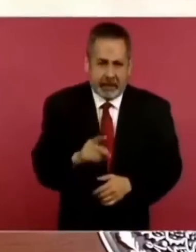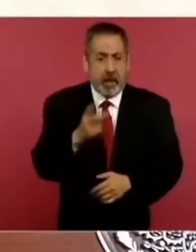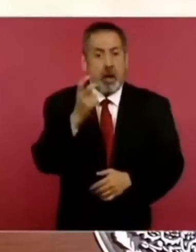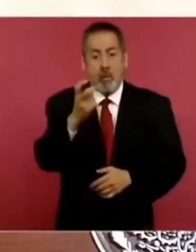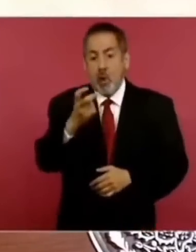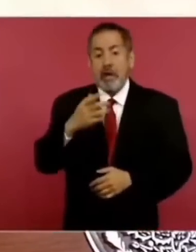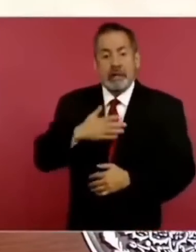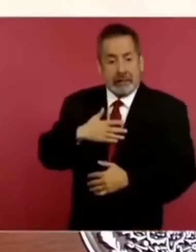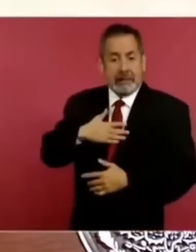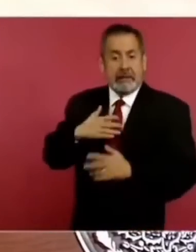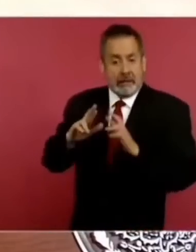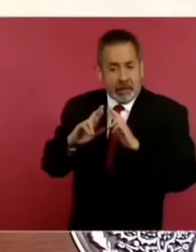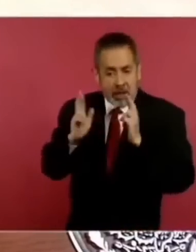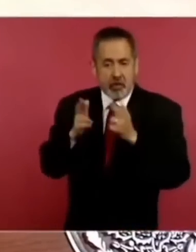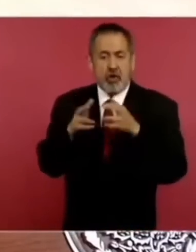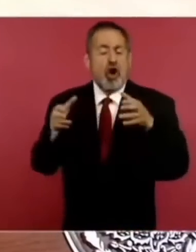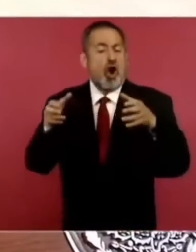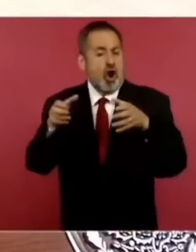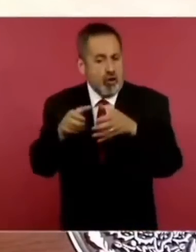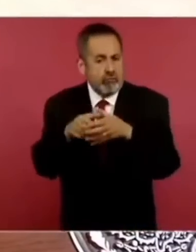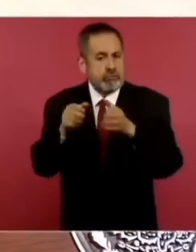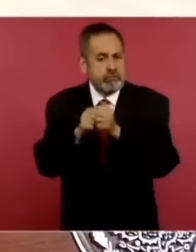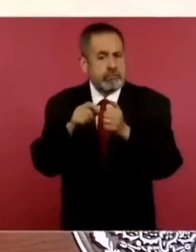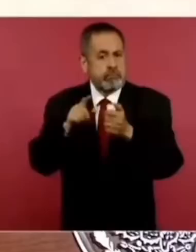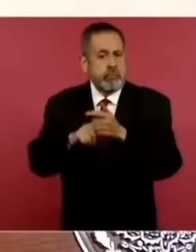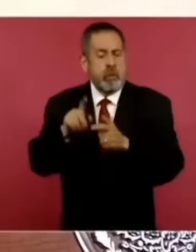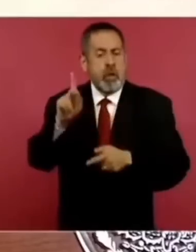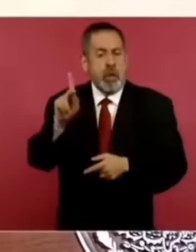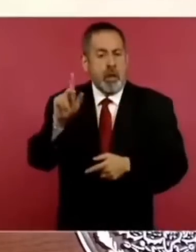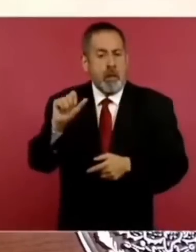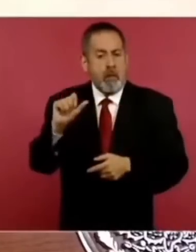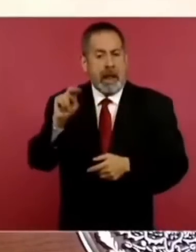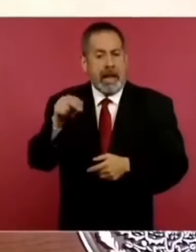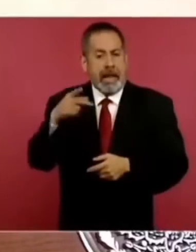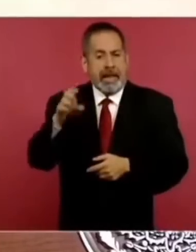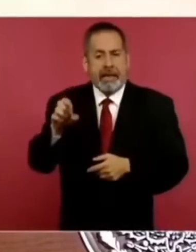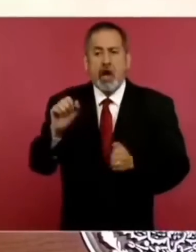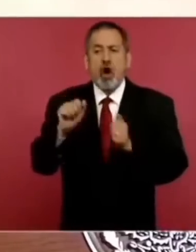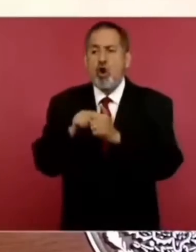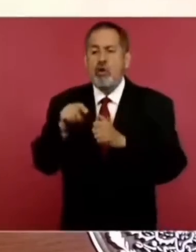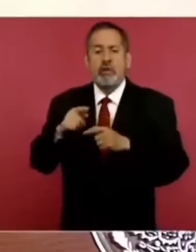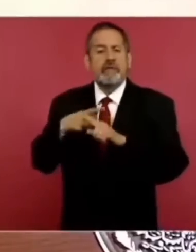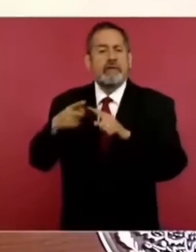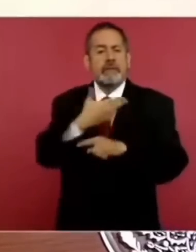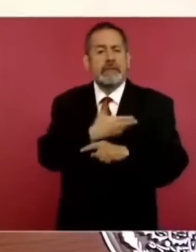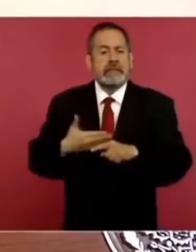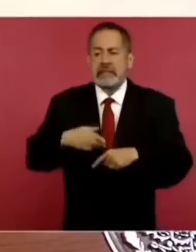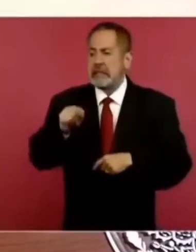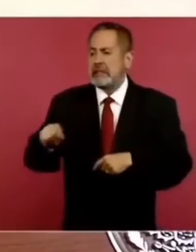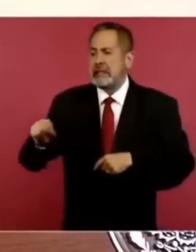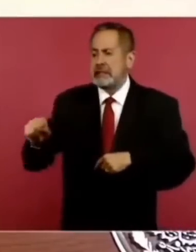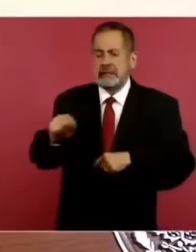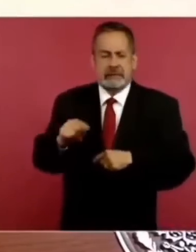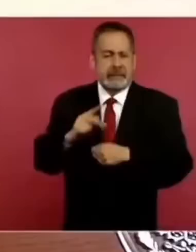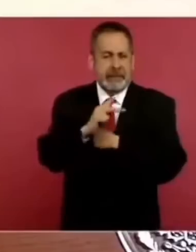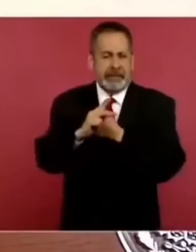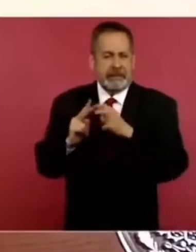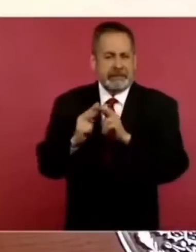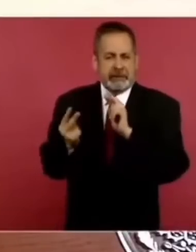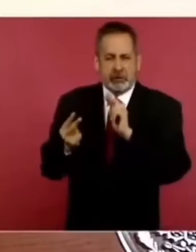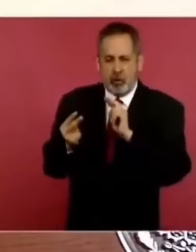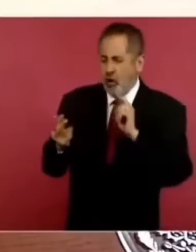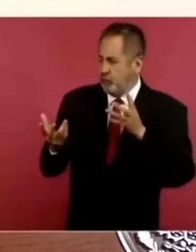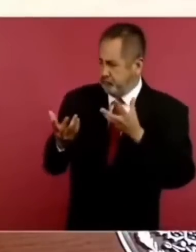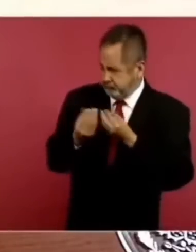eso mi reunión en Palenque con los presidentes vecinos para el